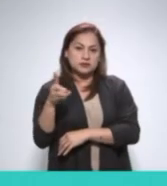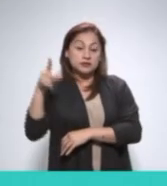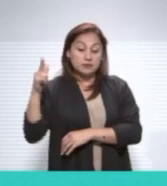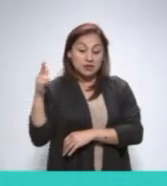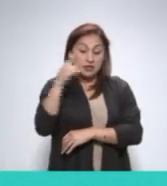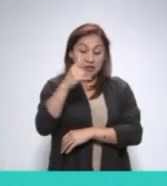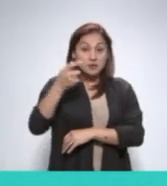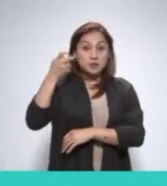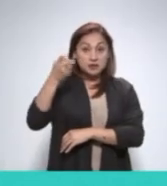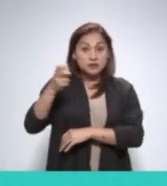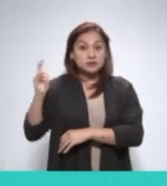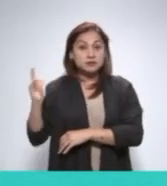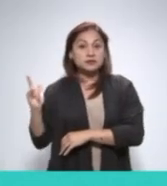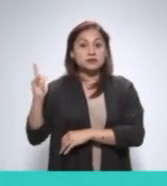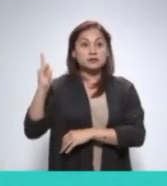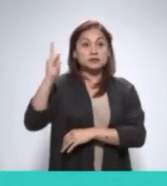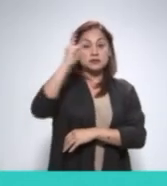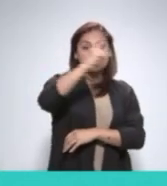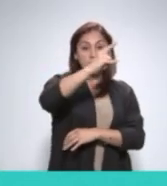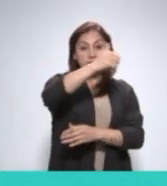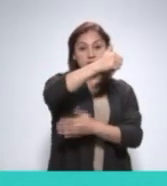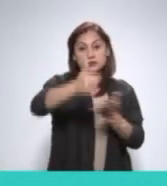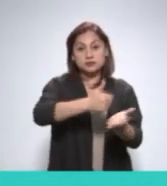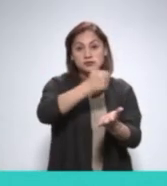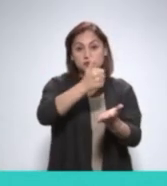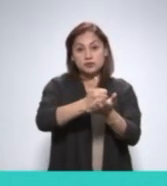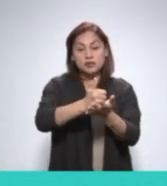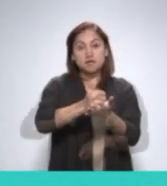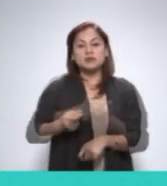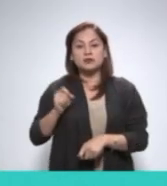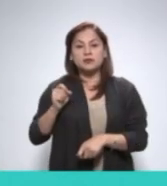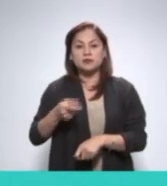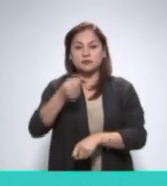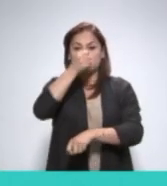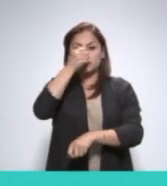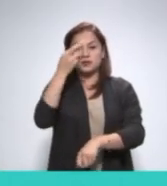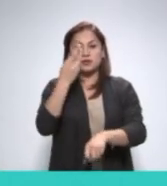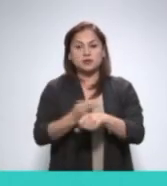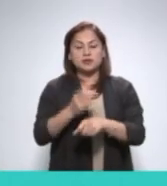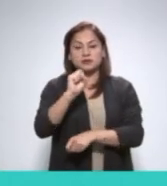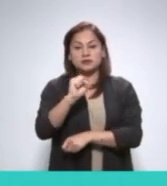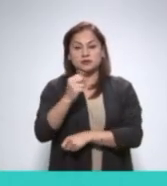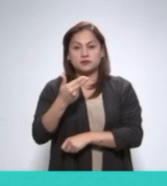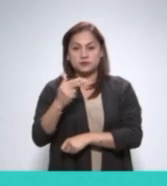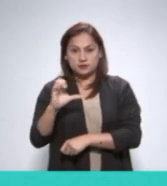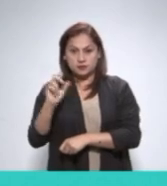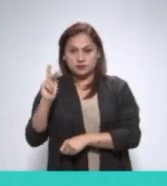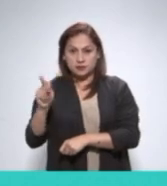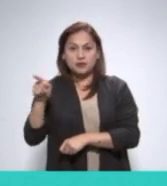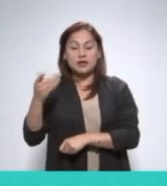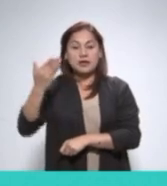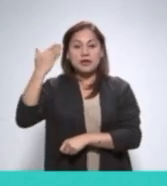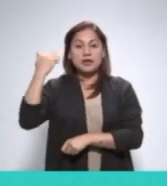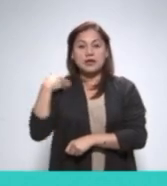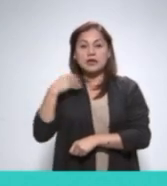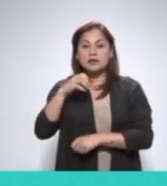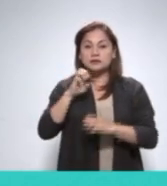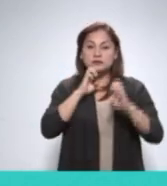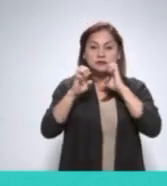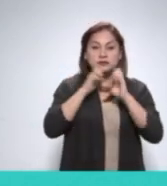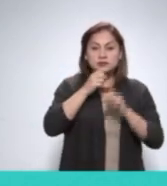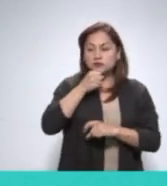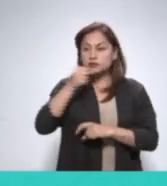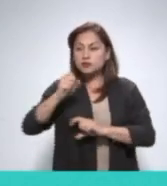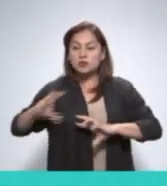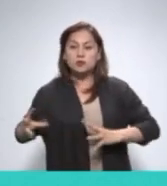únicamente turnó la solicitud a dos de sus unidades administrativas, cuando de conformidad con el Reglamento Interior y del Manual de Organización General de la